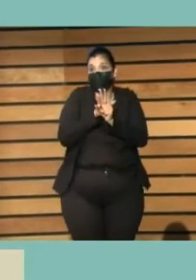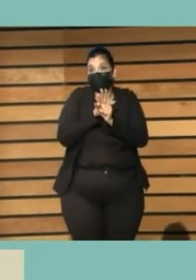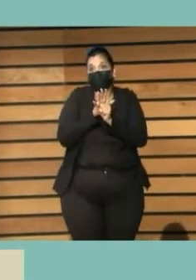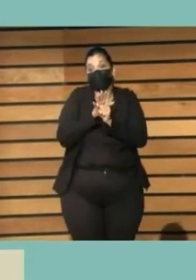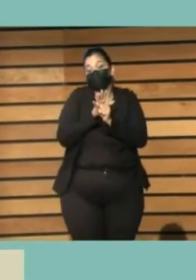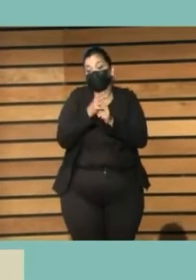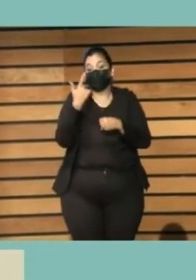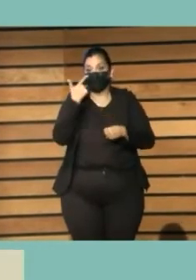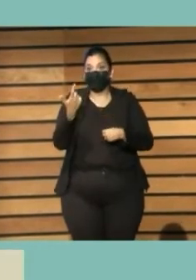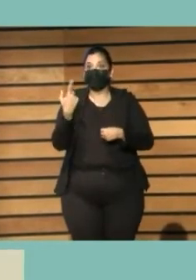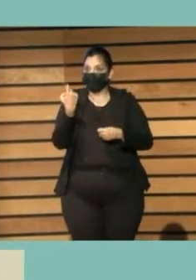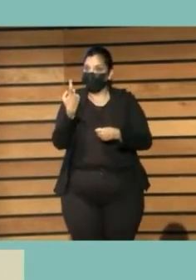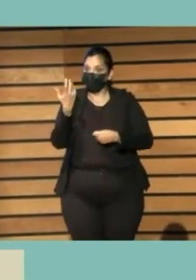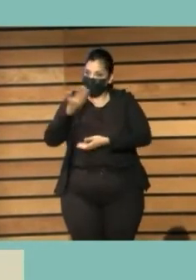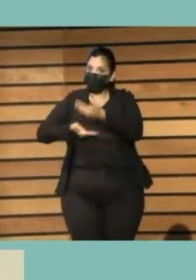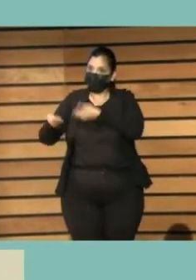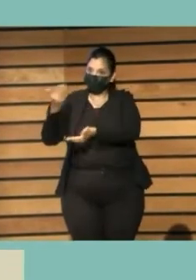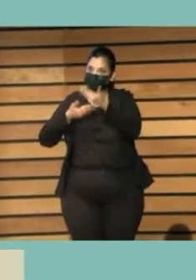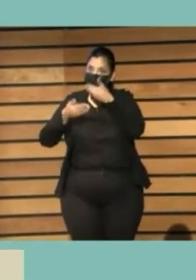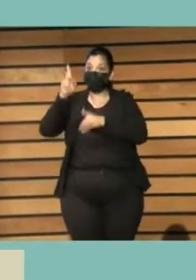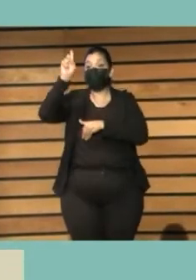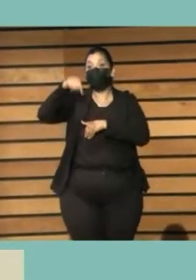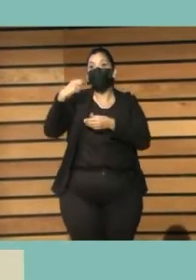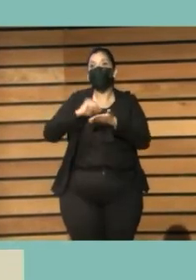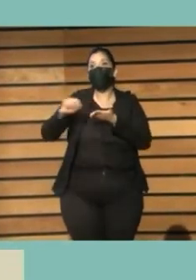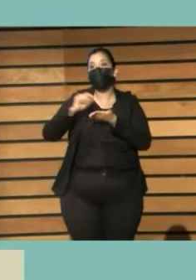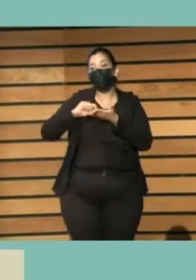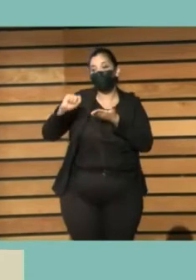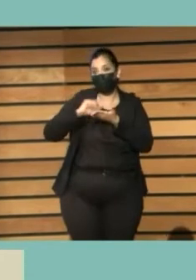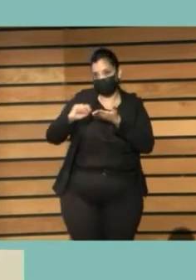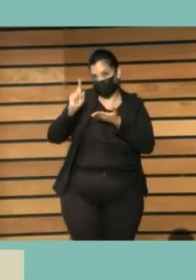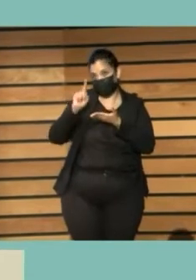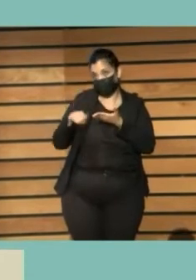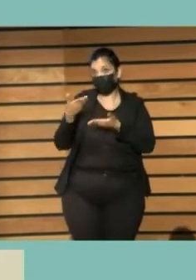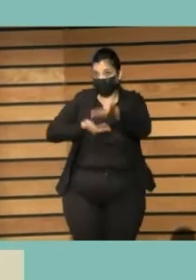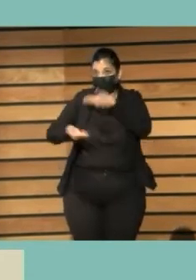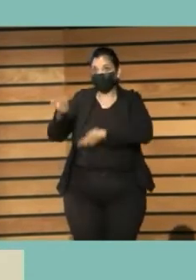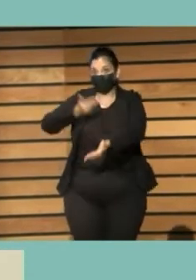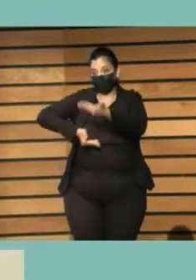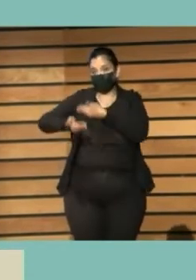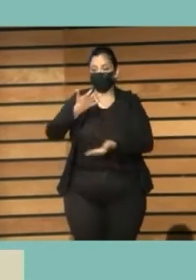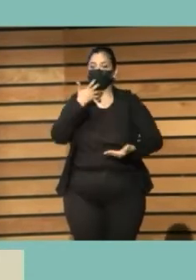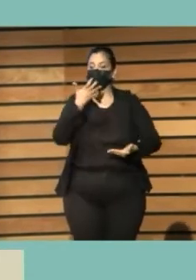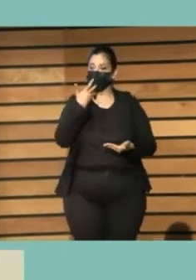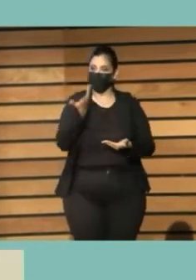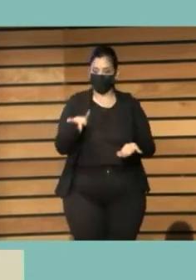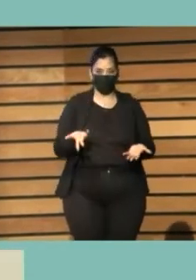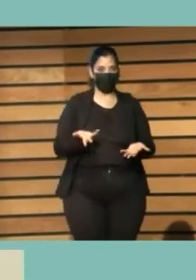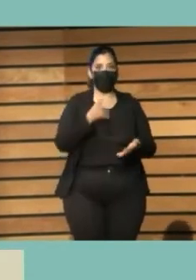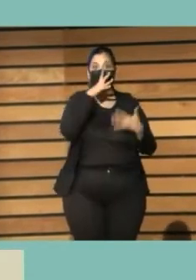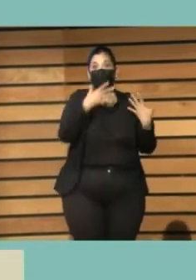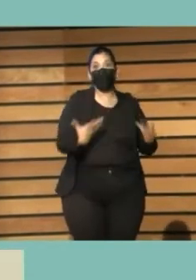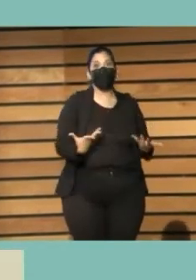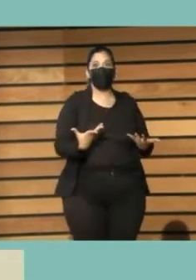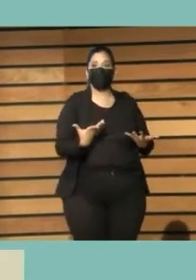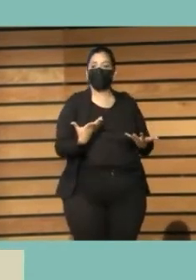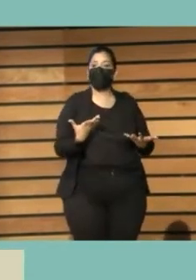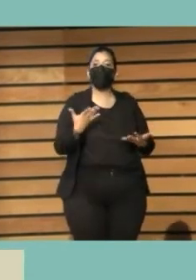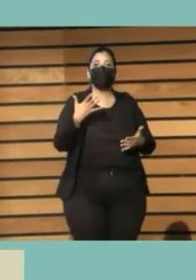escritores. La financiación prácticamente, ya os la he comentado antes, por ejemplo, ahora estamos con un